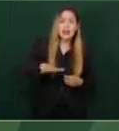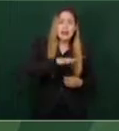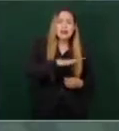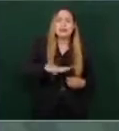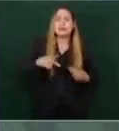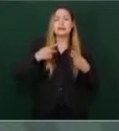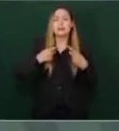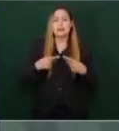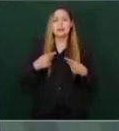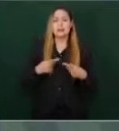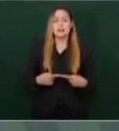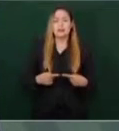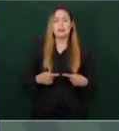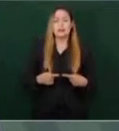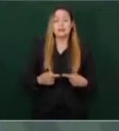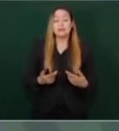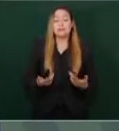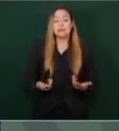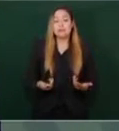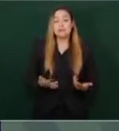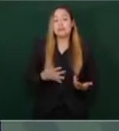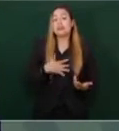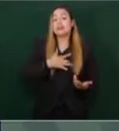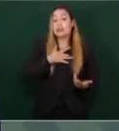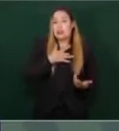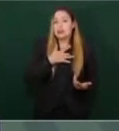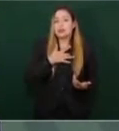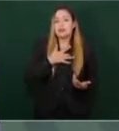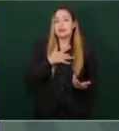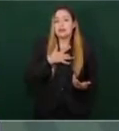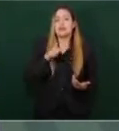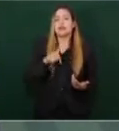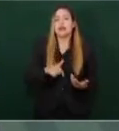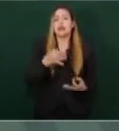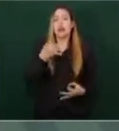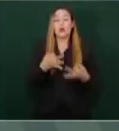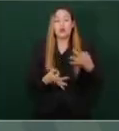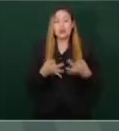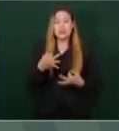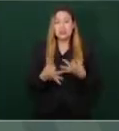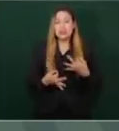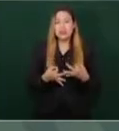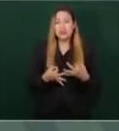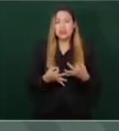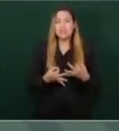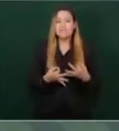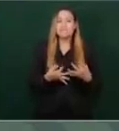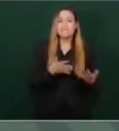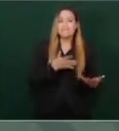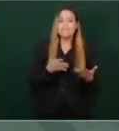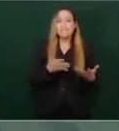y siento también que la justicia, más que el castigo,